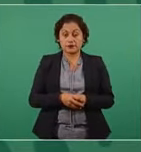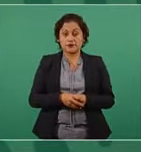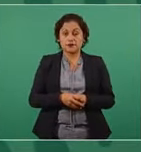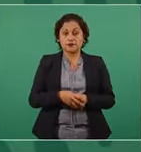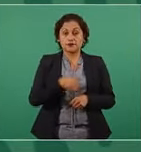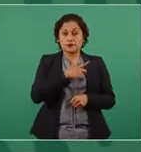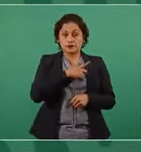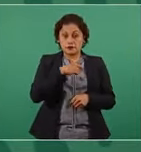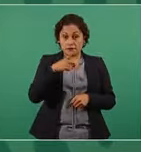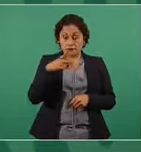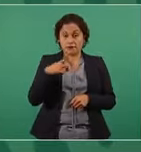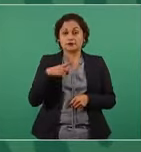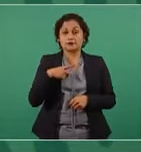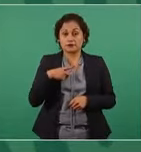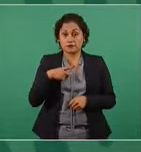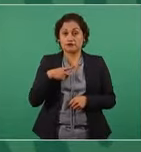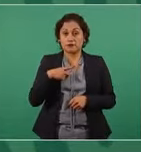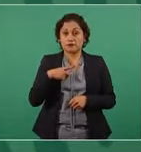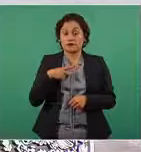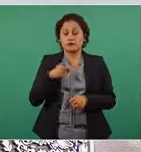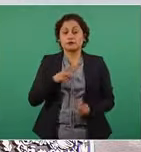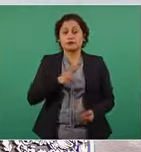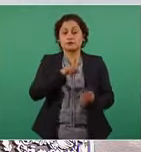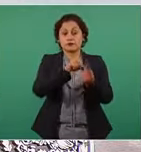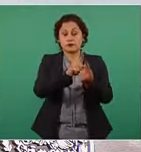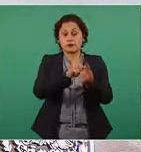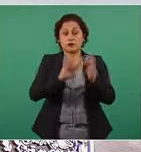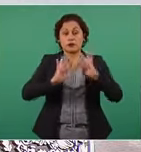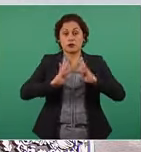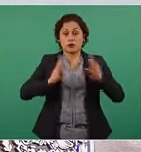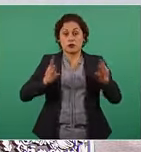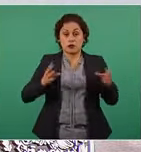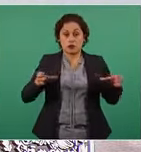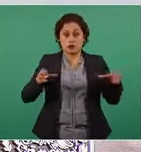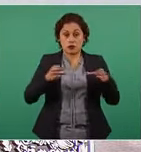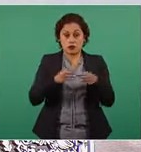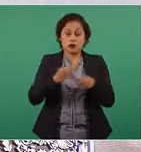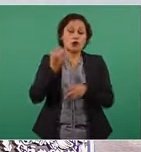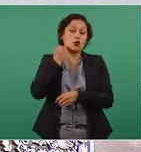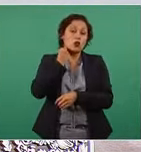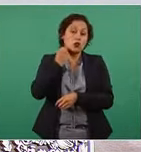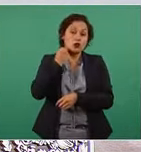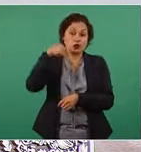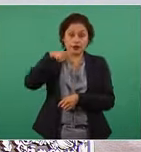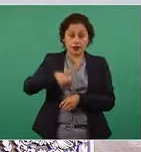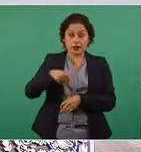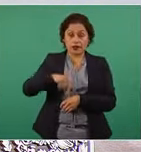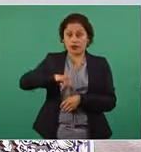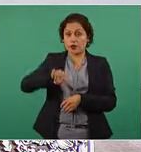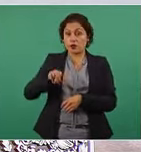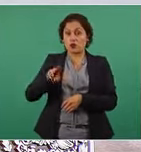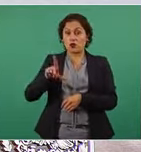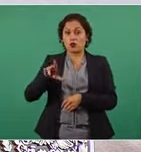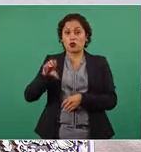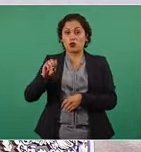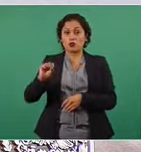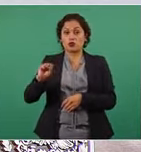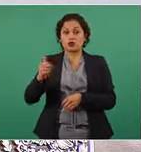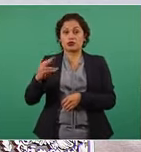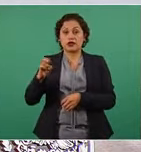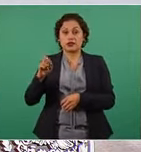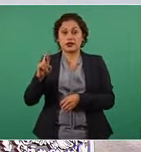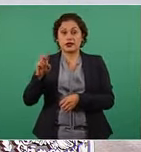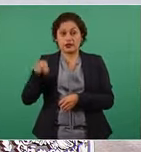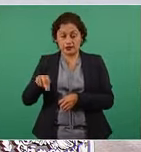el consejero jurídico y en el caso de la